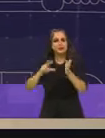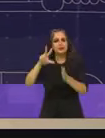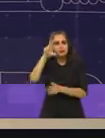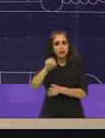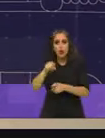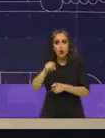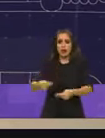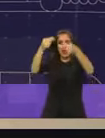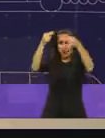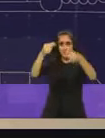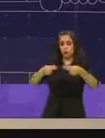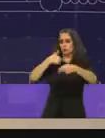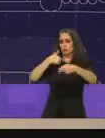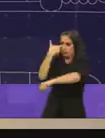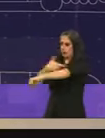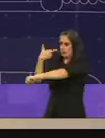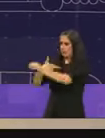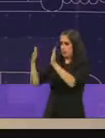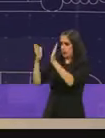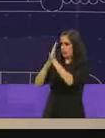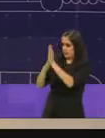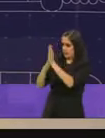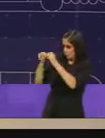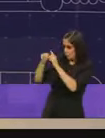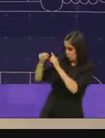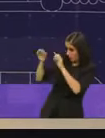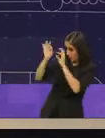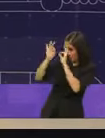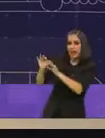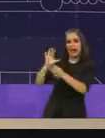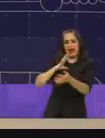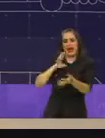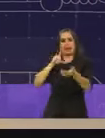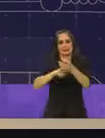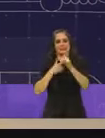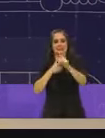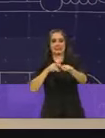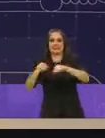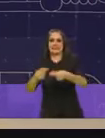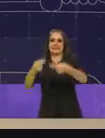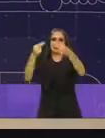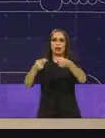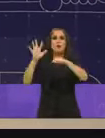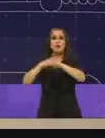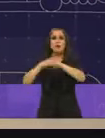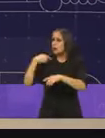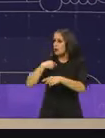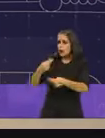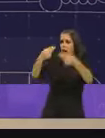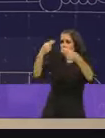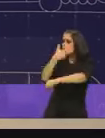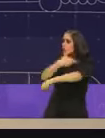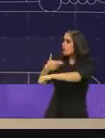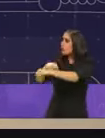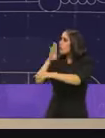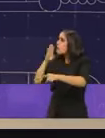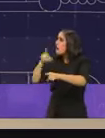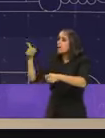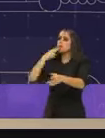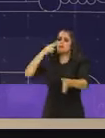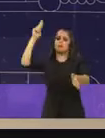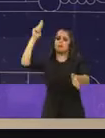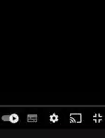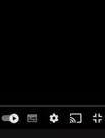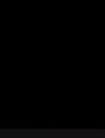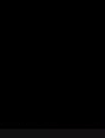para que sus papeles estén en orden, pero no vamos a clausurar. Necesitamos más empresas en esta ciudad hoy, la economía